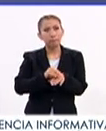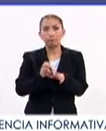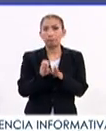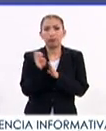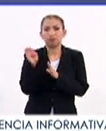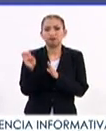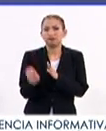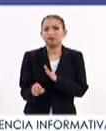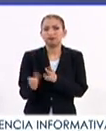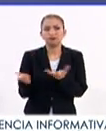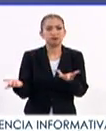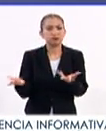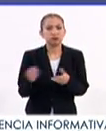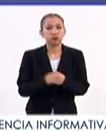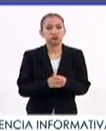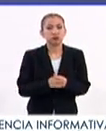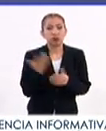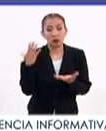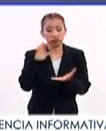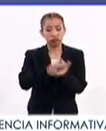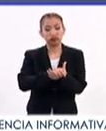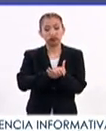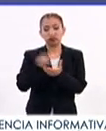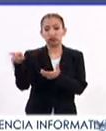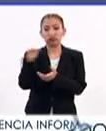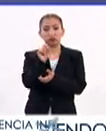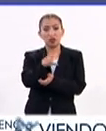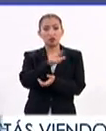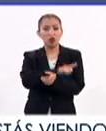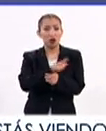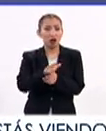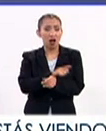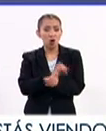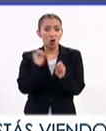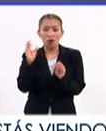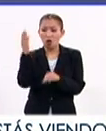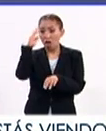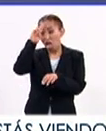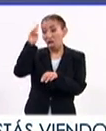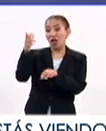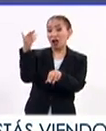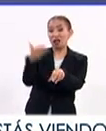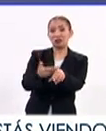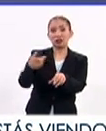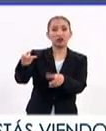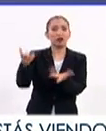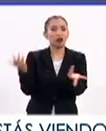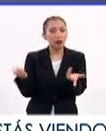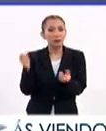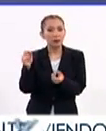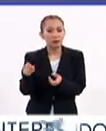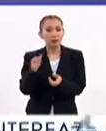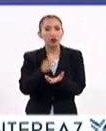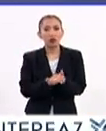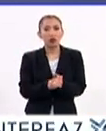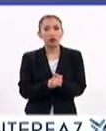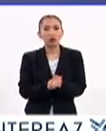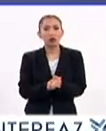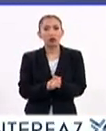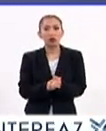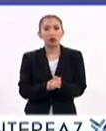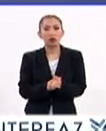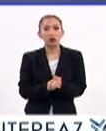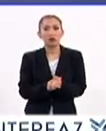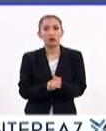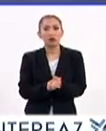ejemplo, pues el matrimonio entre mismas personas o no castigar a las personas de mismas personas por